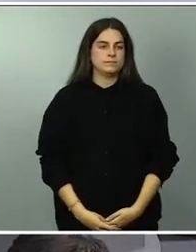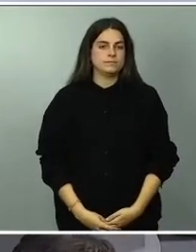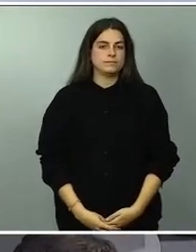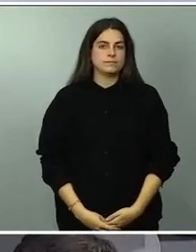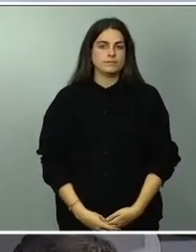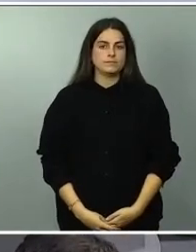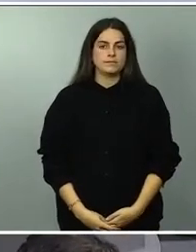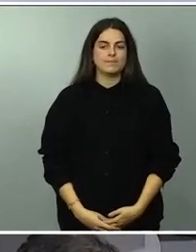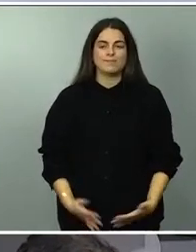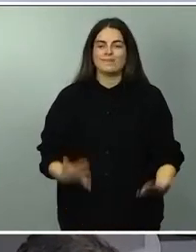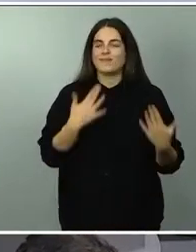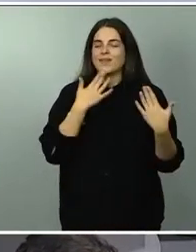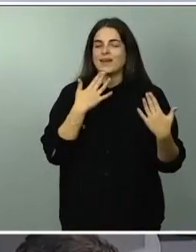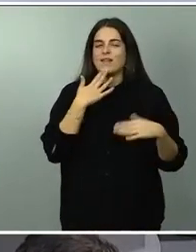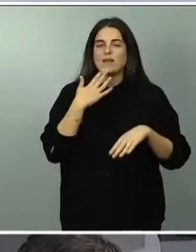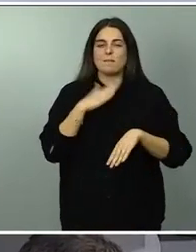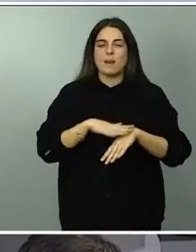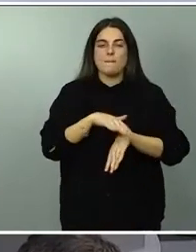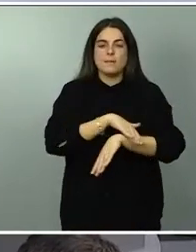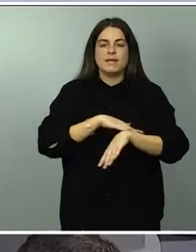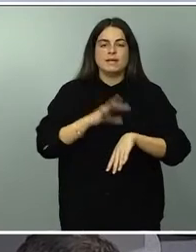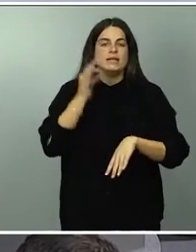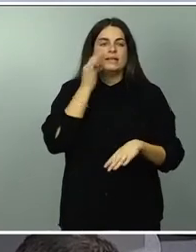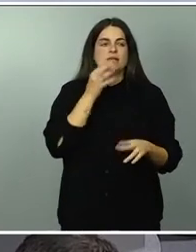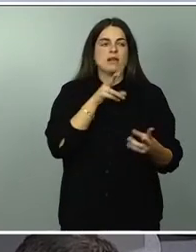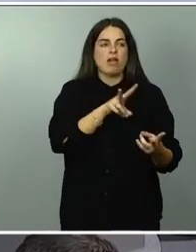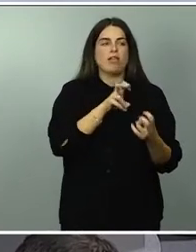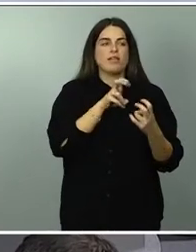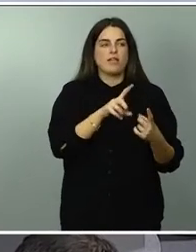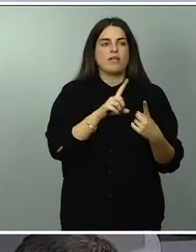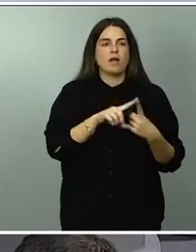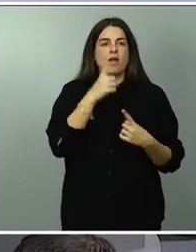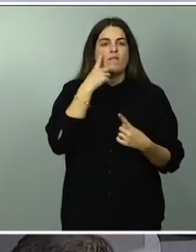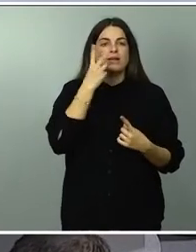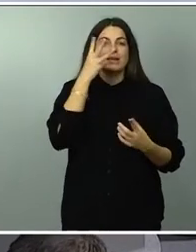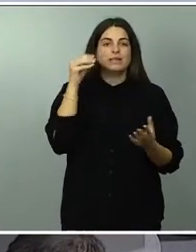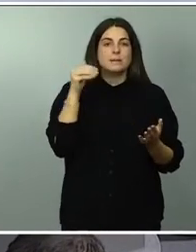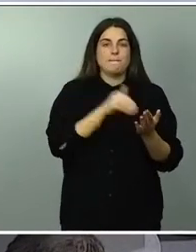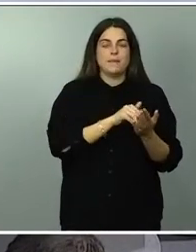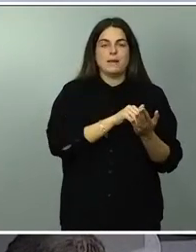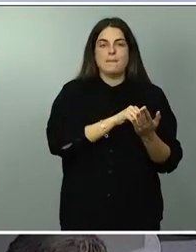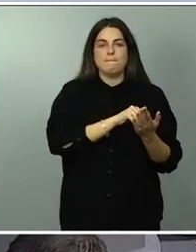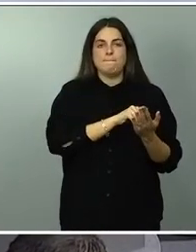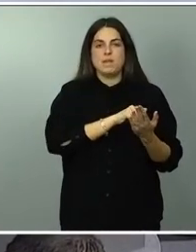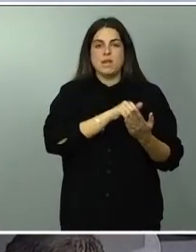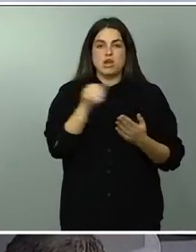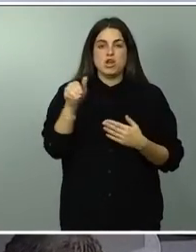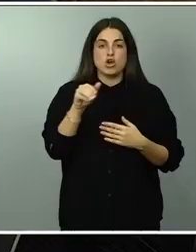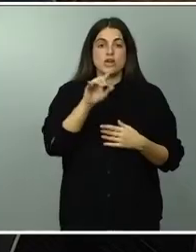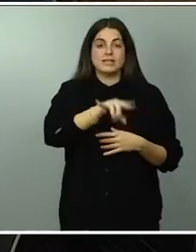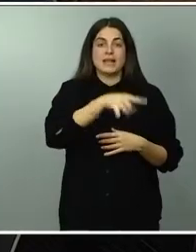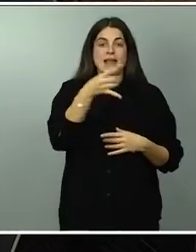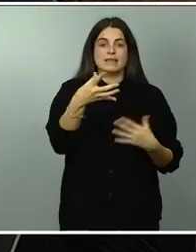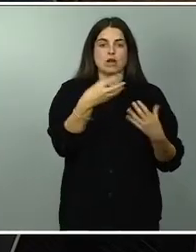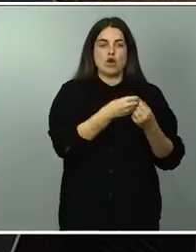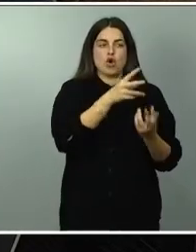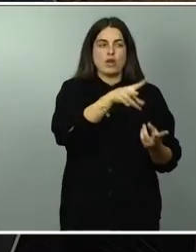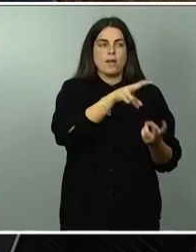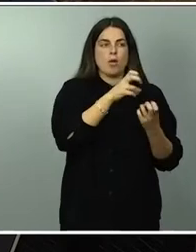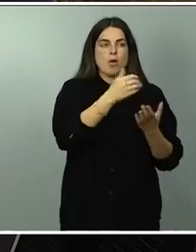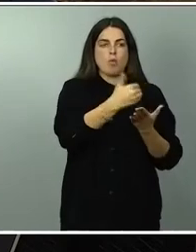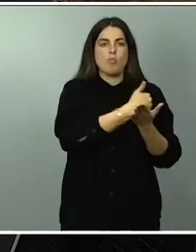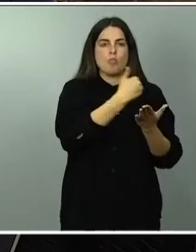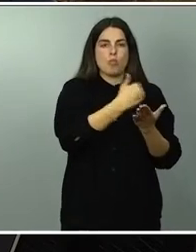gracias a la ministra de hacienda ¿qué van a hacer con esos 3.000 millones extra que van a tener con estos impuestos? ¿en qué piensan